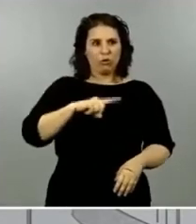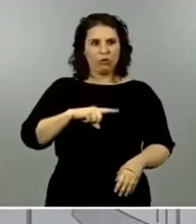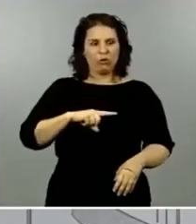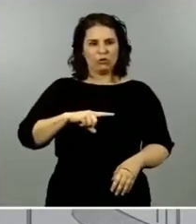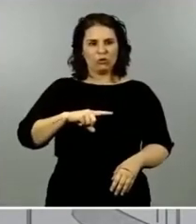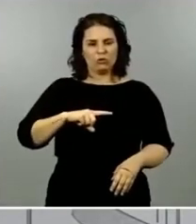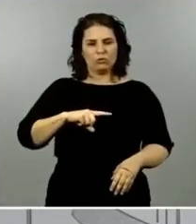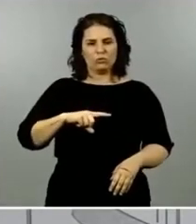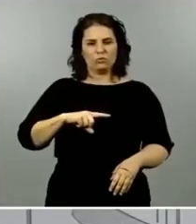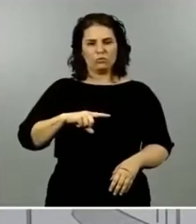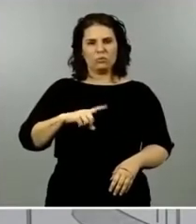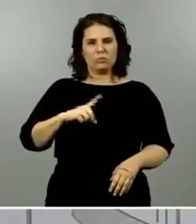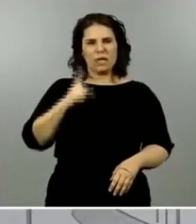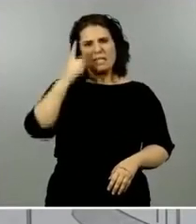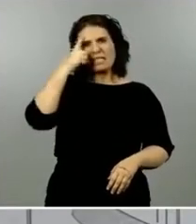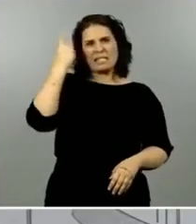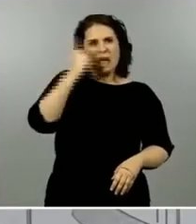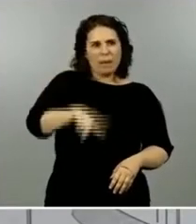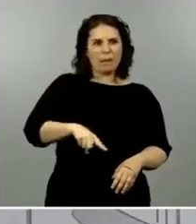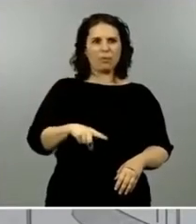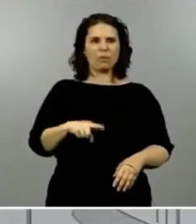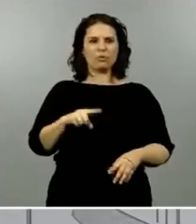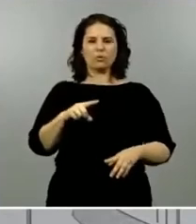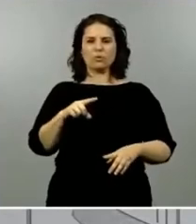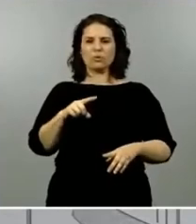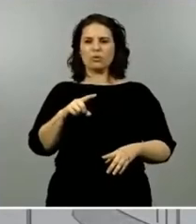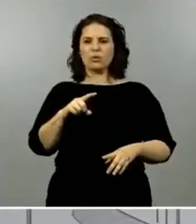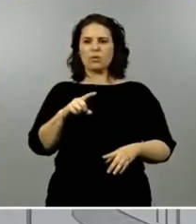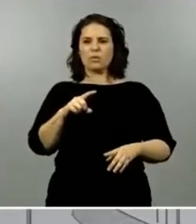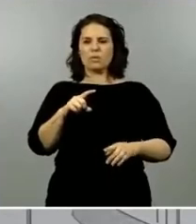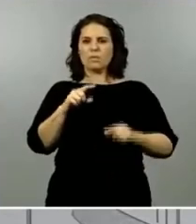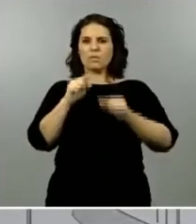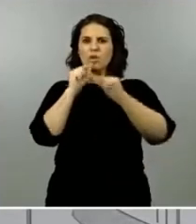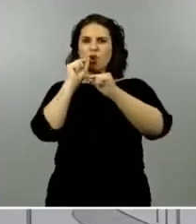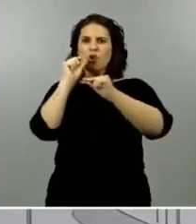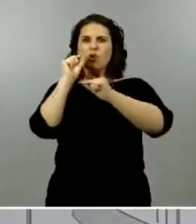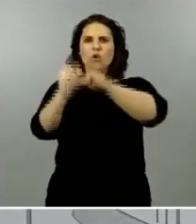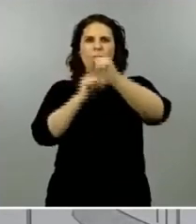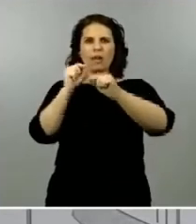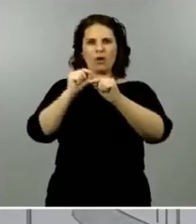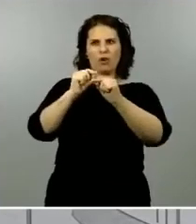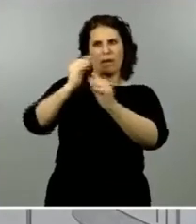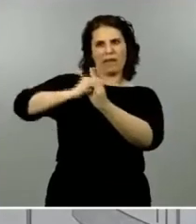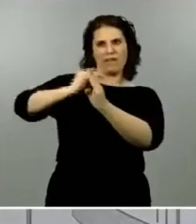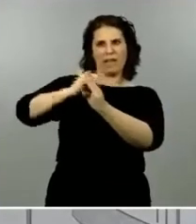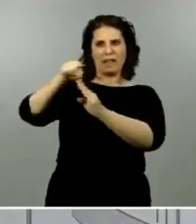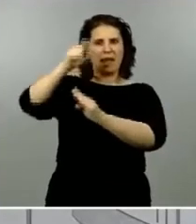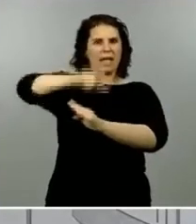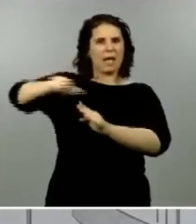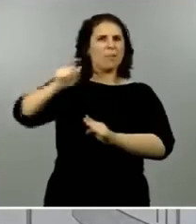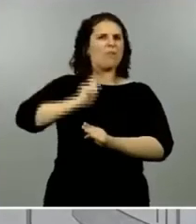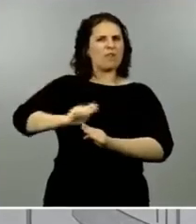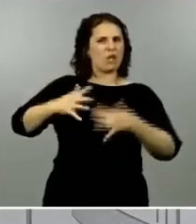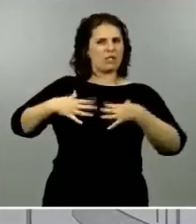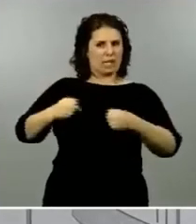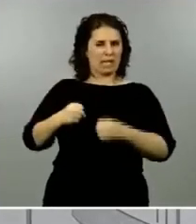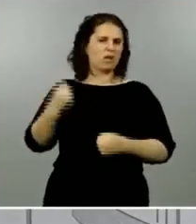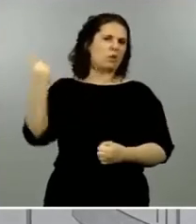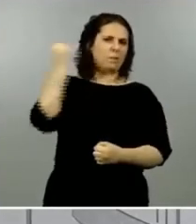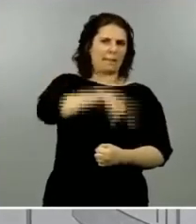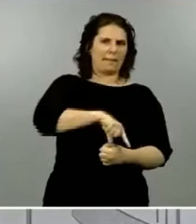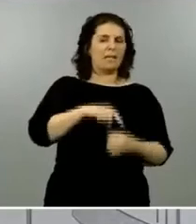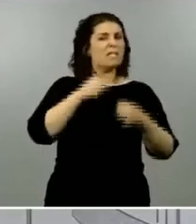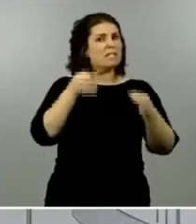conscientes del nivel de contagio y de infección que hay entre los profesionales sanitarios a los cuales siempre reconocemos su extraordinaria